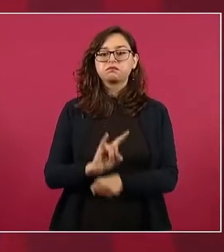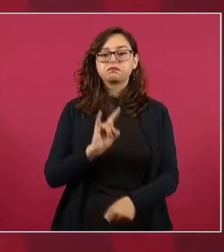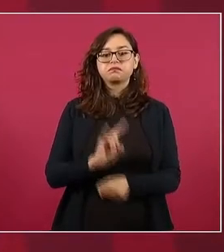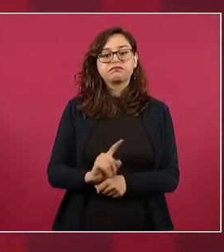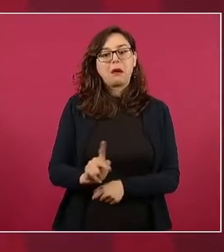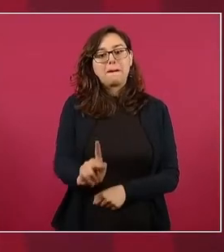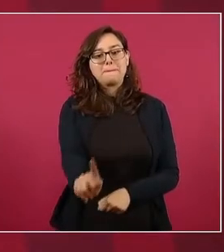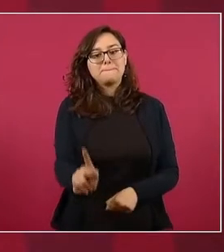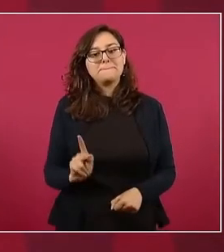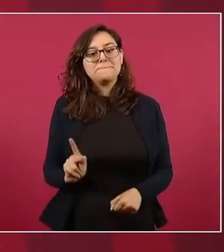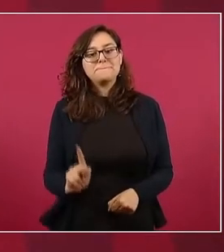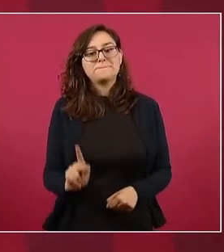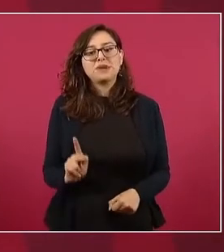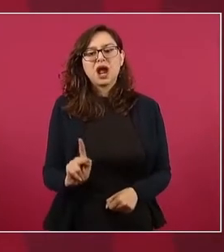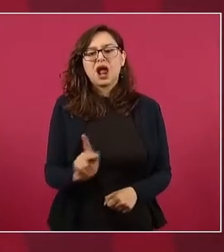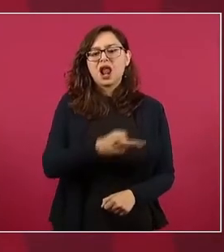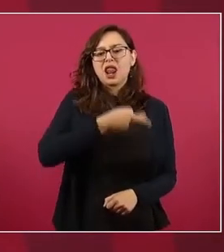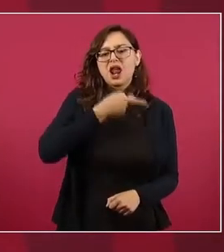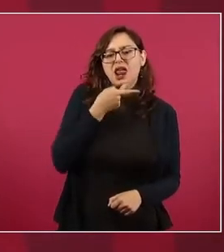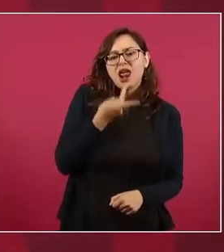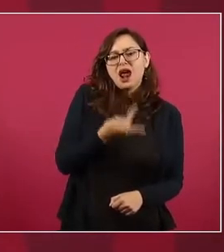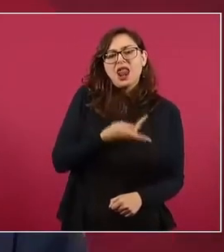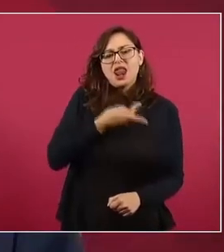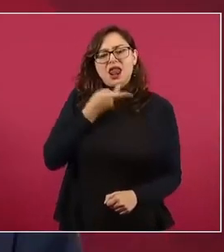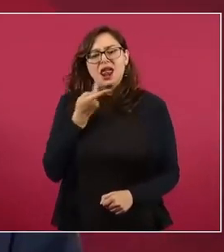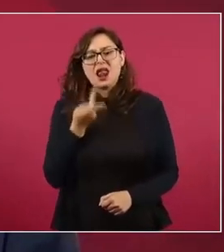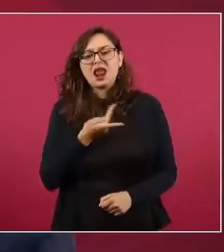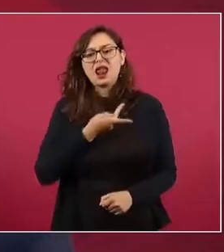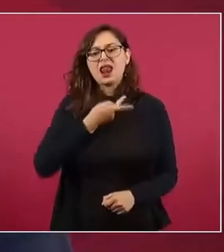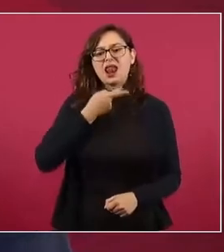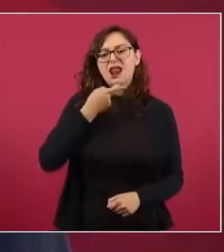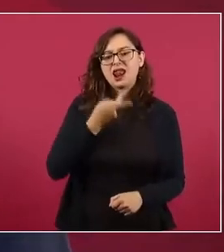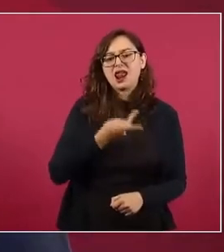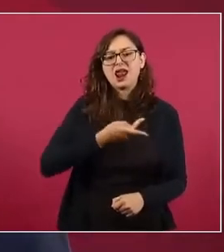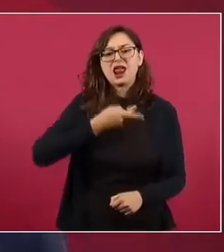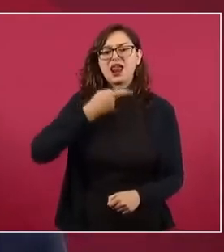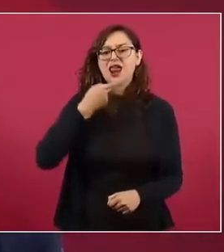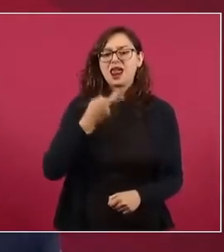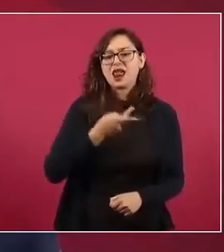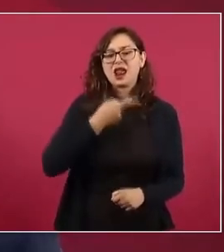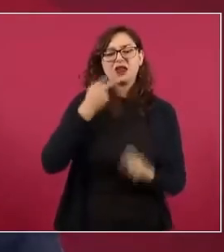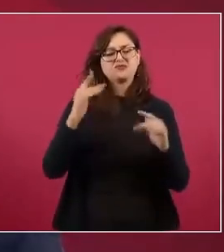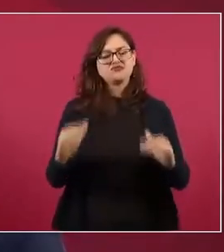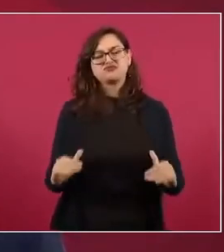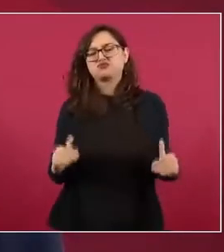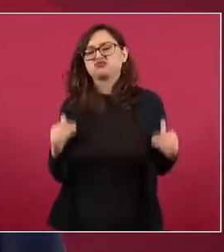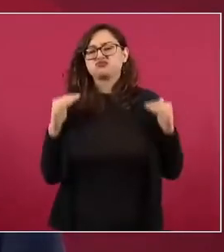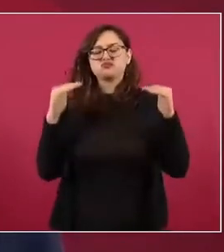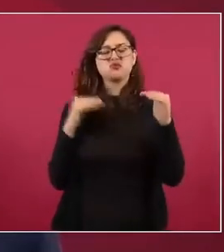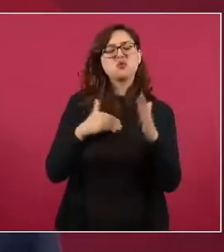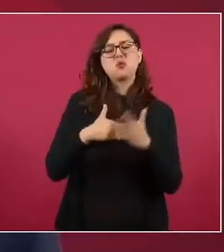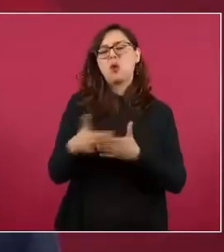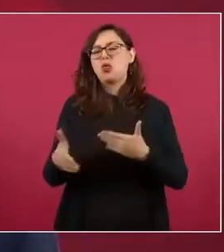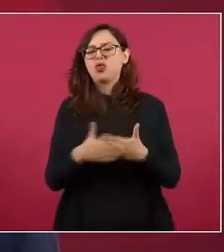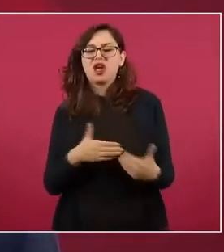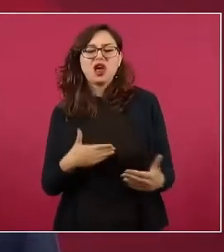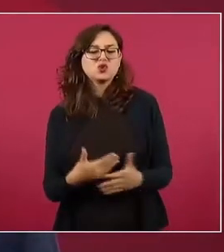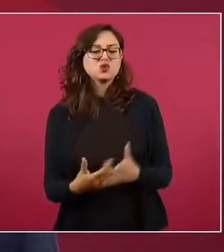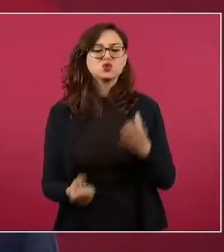con discursos supuestamente de avanzada, muy progresistas,